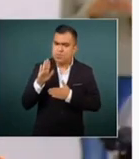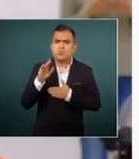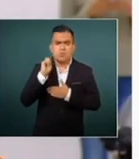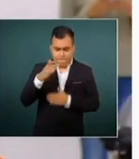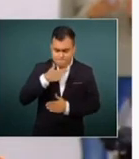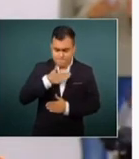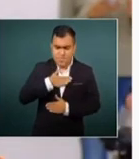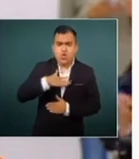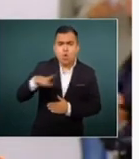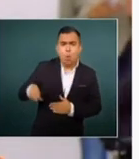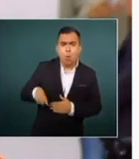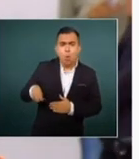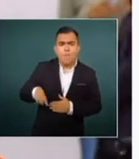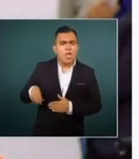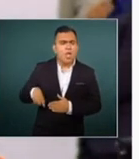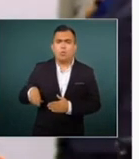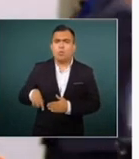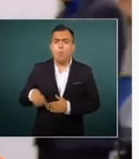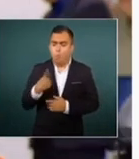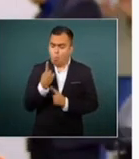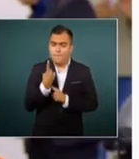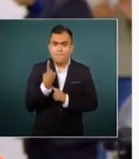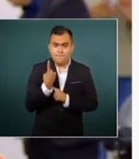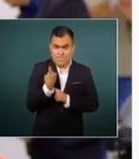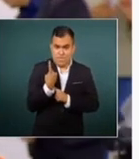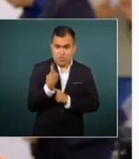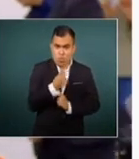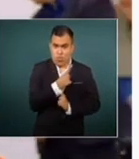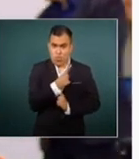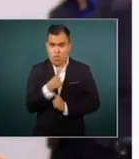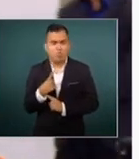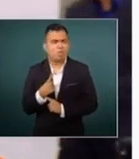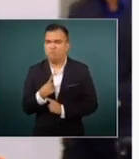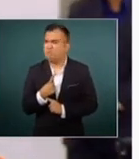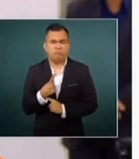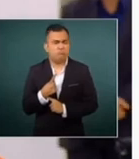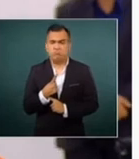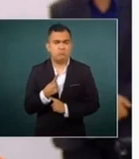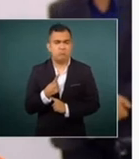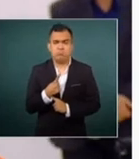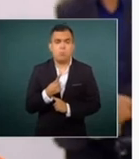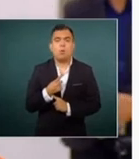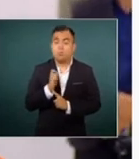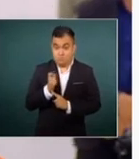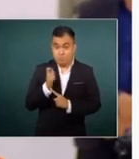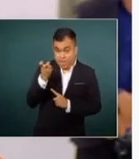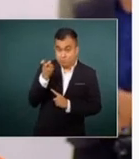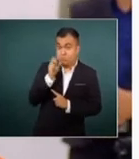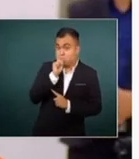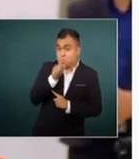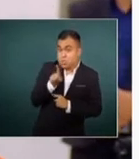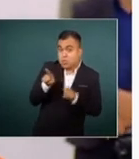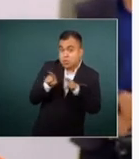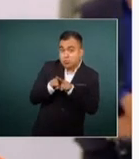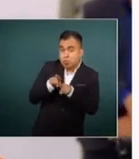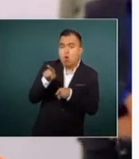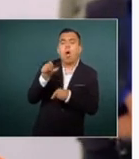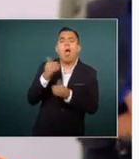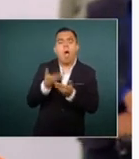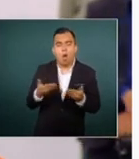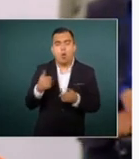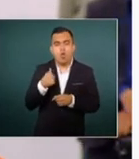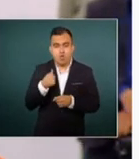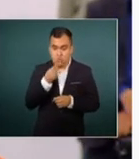gobierno ni un solo peso de deuda pública. Siguiendo este orden de ideas, hoy nos encontramos con lo siguiente y me permito